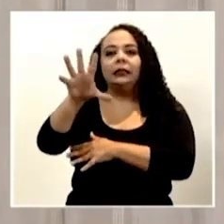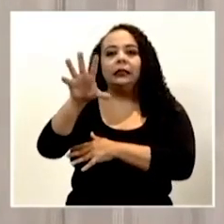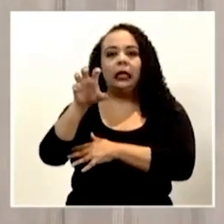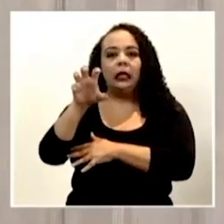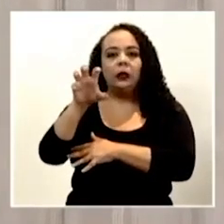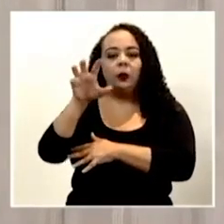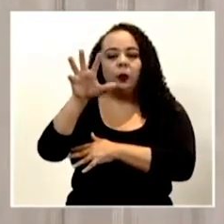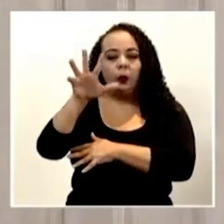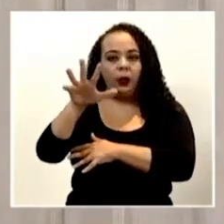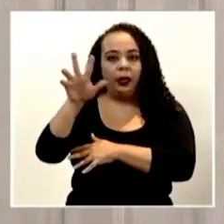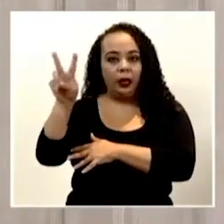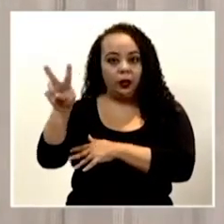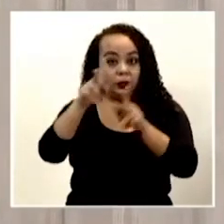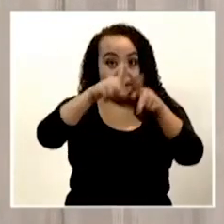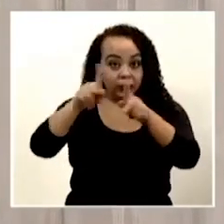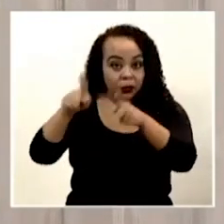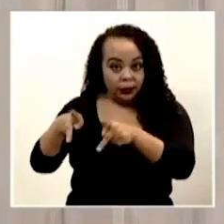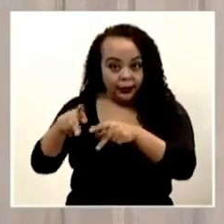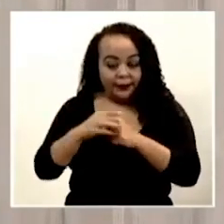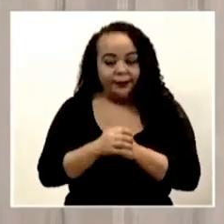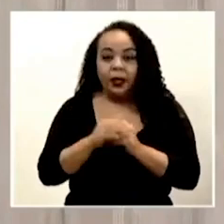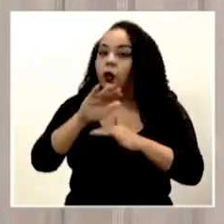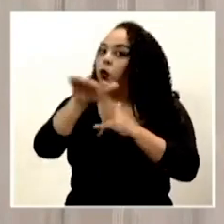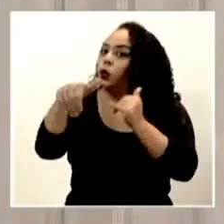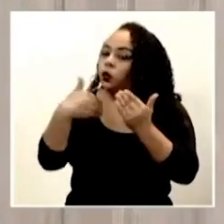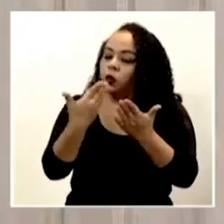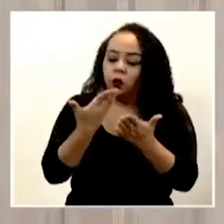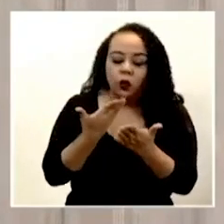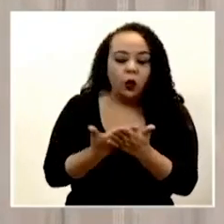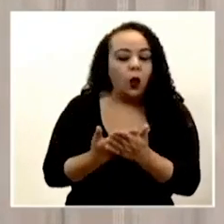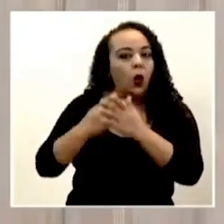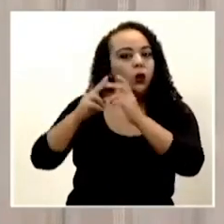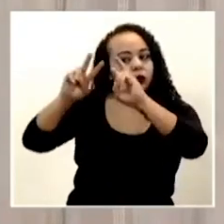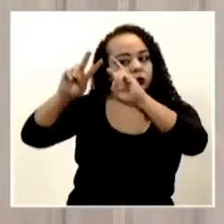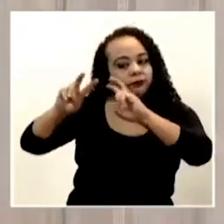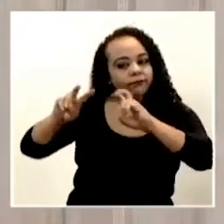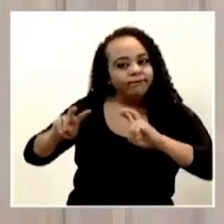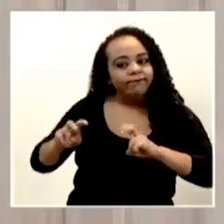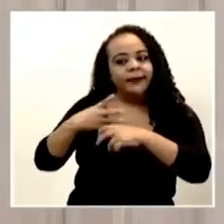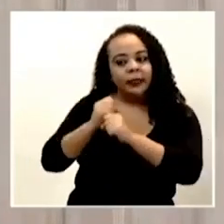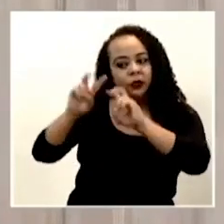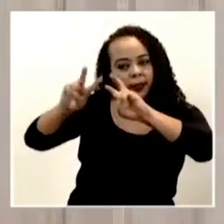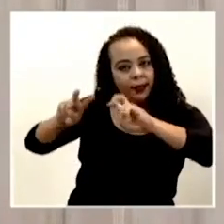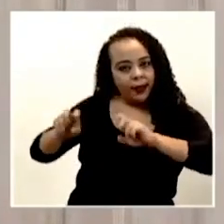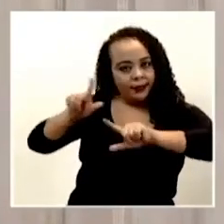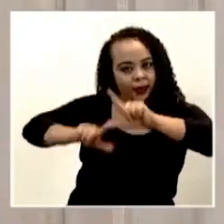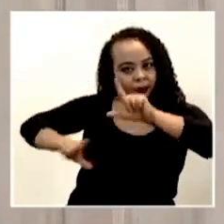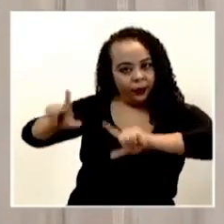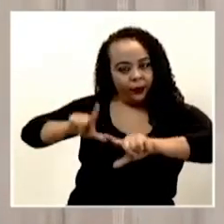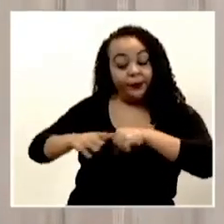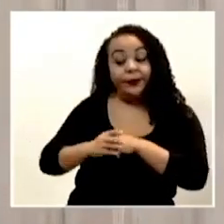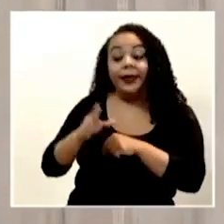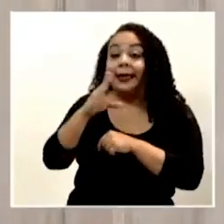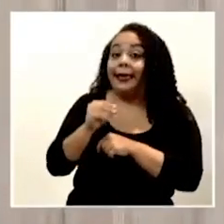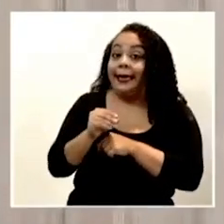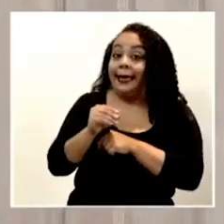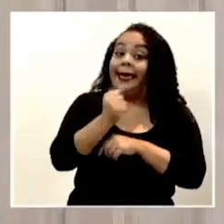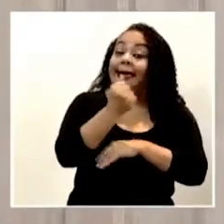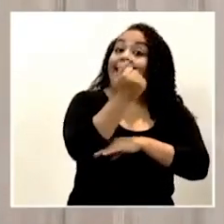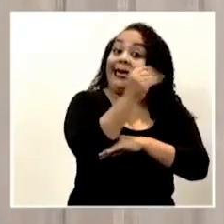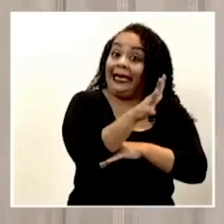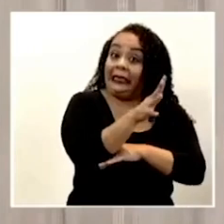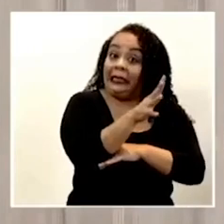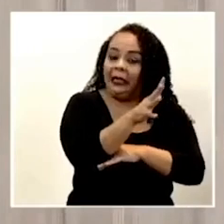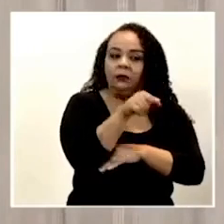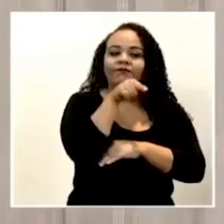pasajeros. De nuevo, todos se les ha tomado la muestra, se le ha hecho el análisis y de esos 15 han